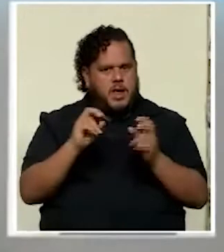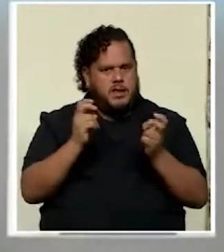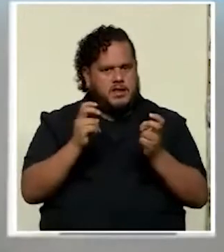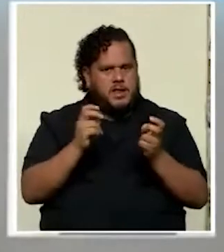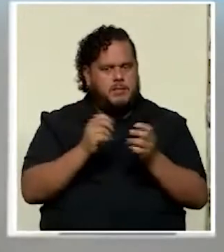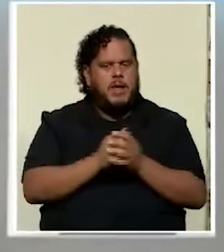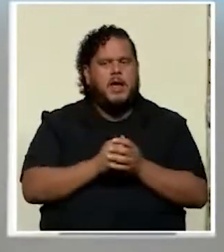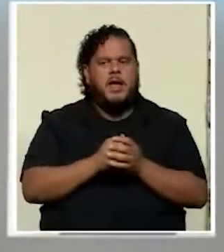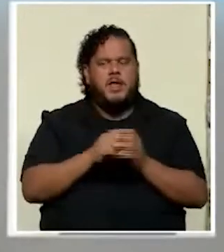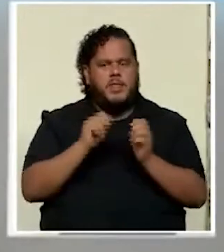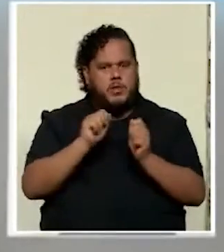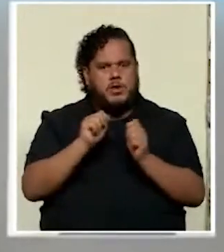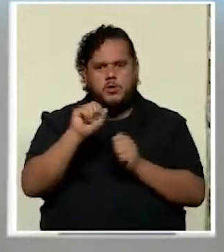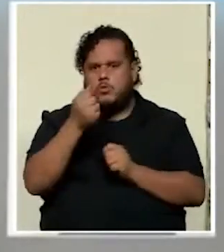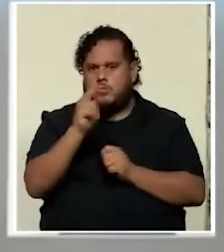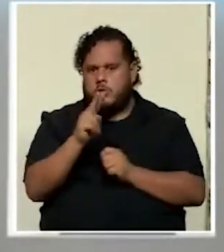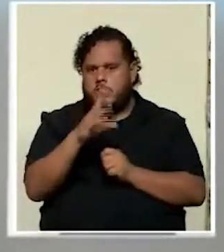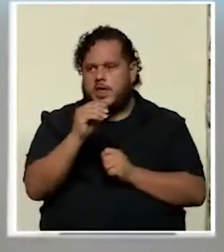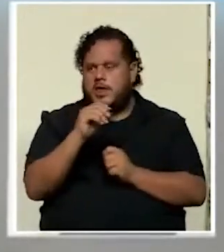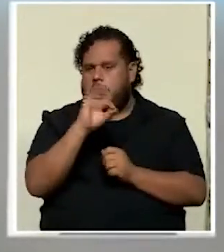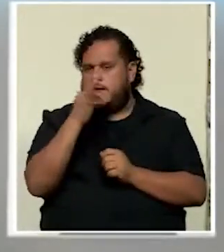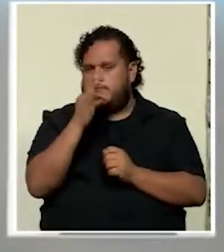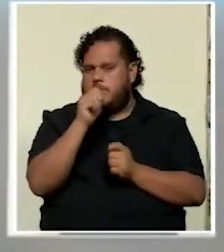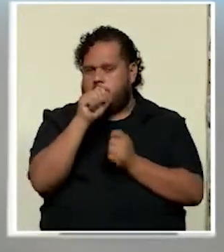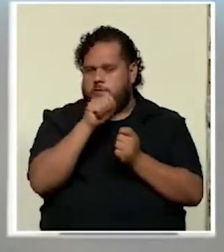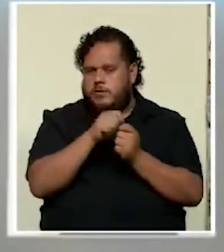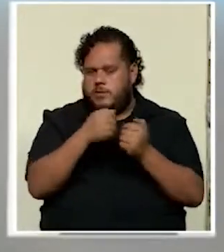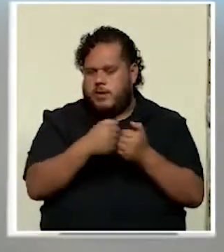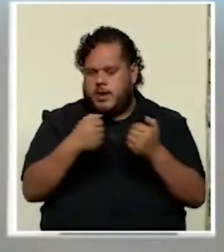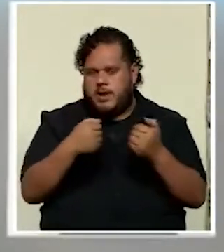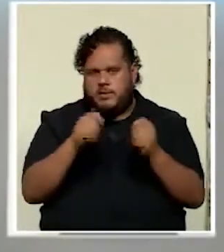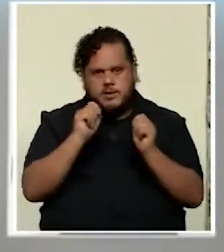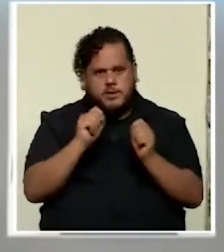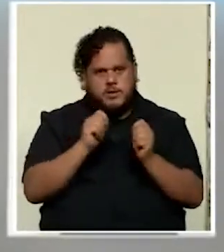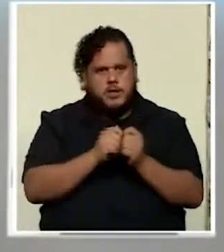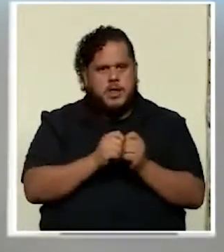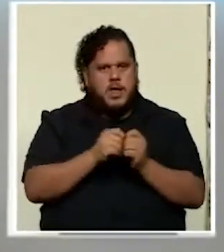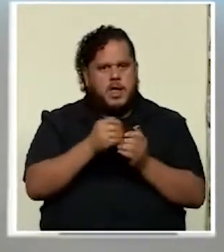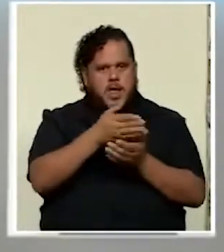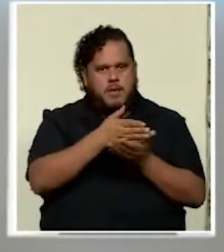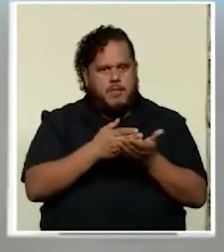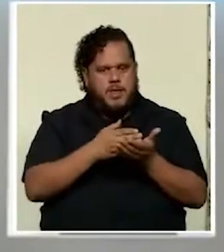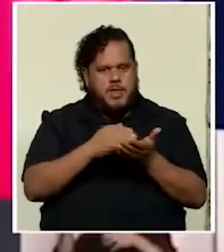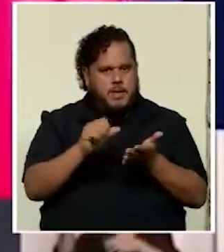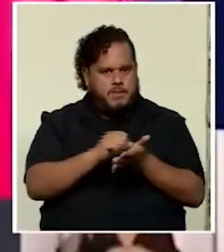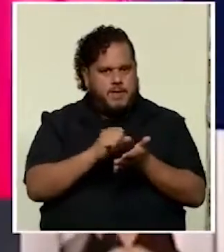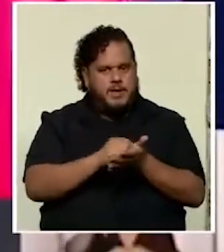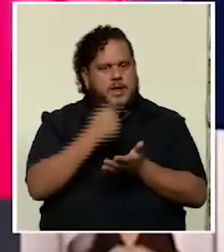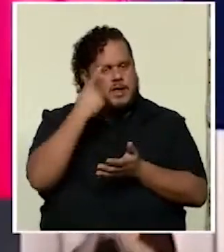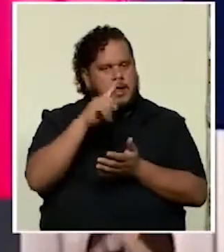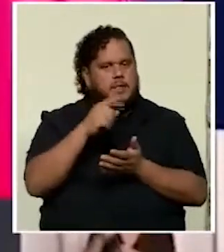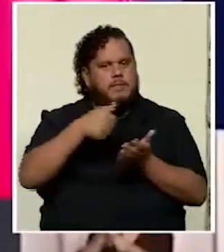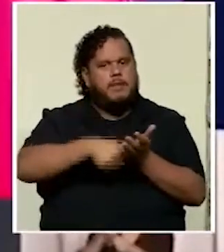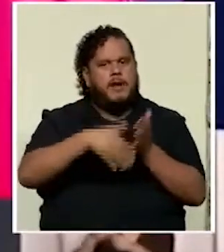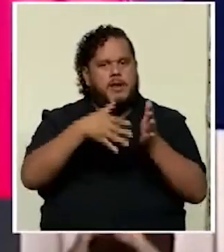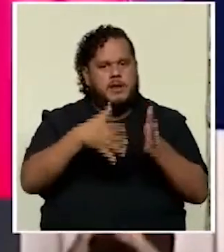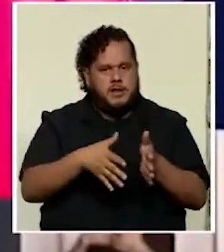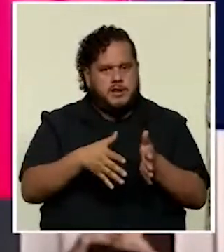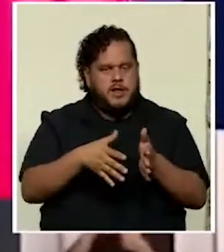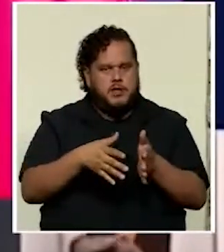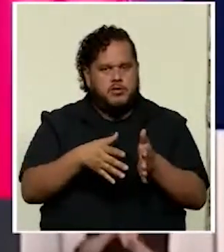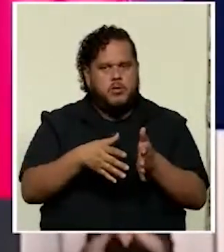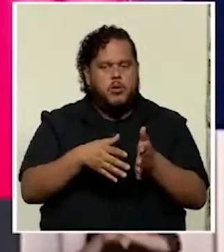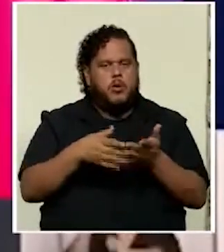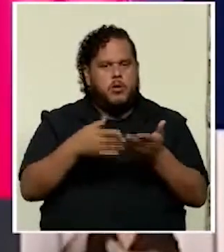12 y de manera específica a la brecha educativa media Para el candidato a la vicepresidencia por el